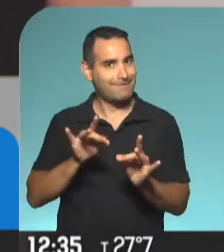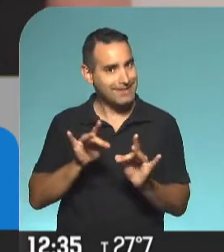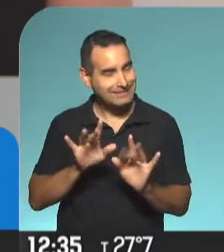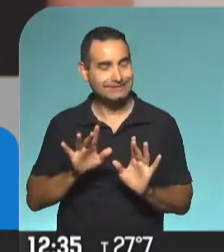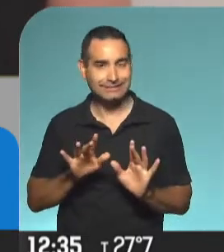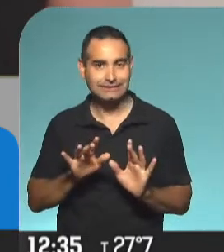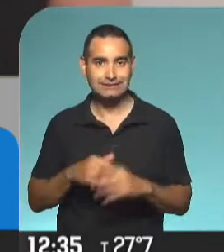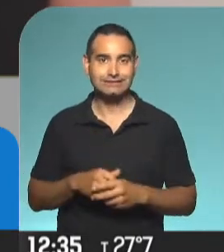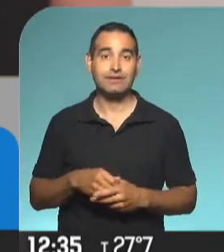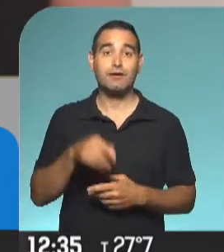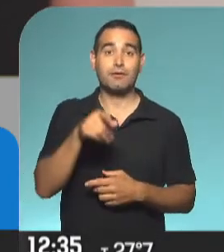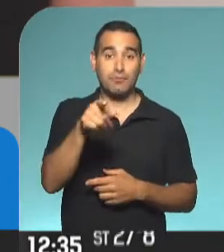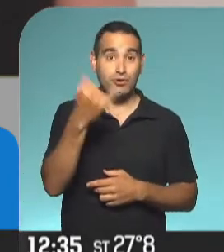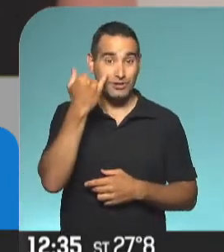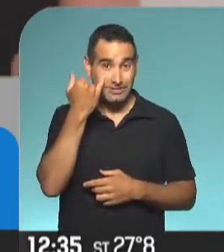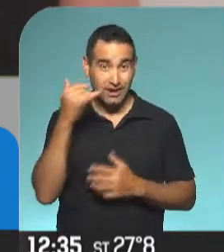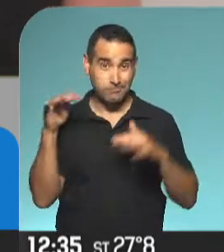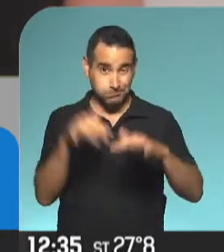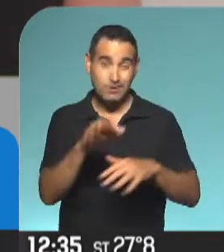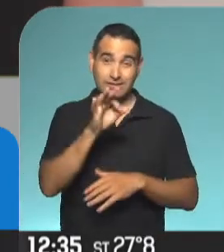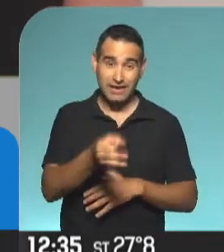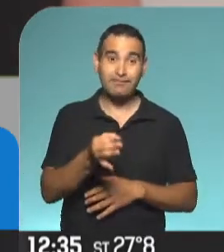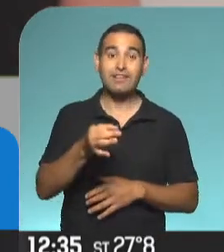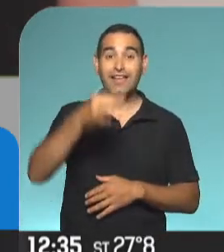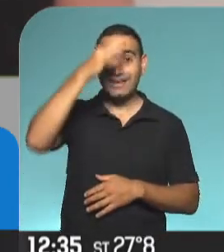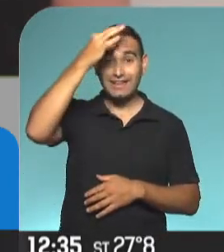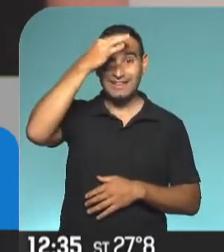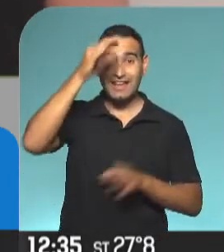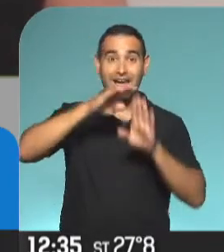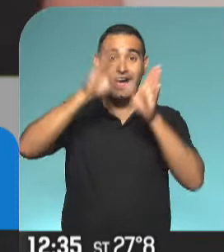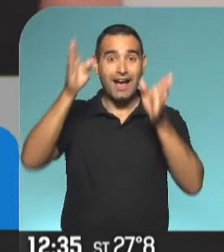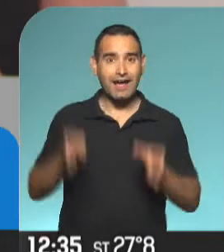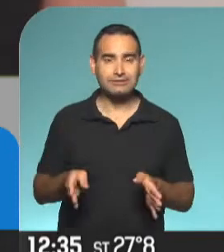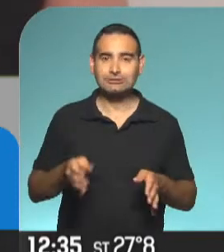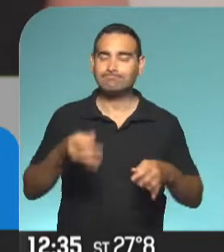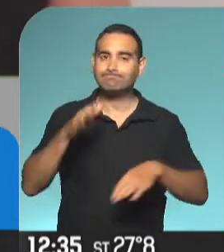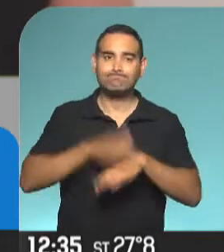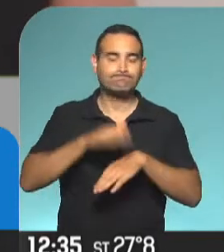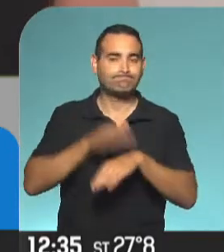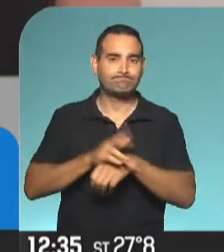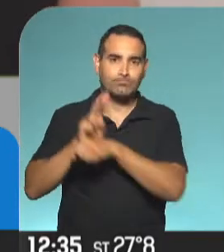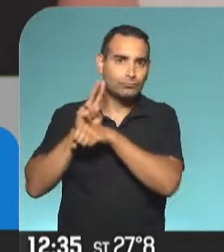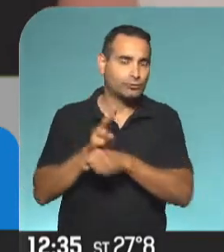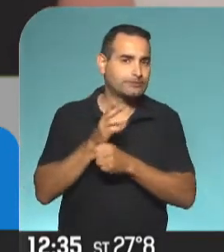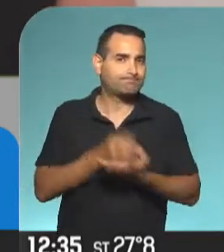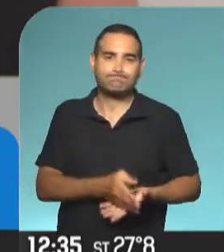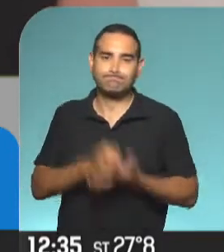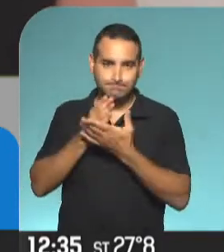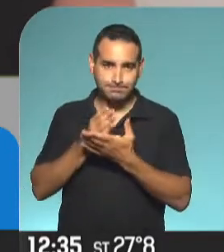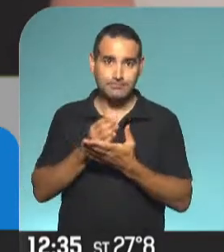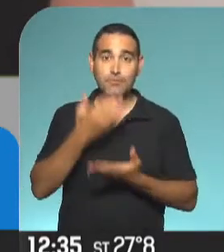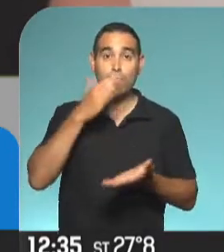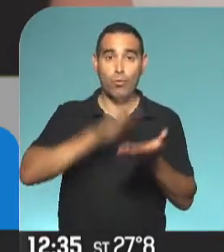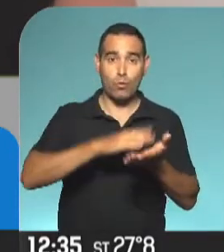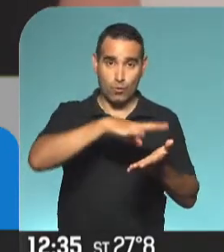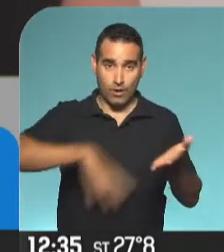hay que decir, para quienes hayan ido ya lo saben, que el teatro se hace con una responsabilidad extrema en estos días, declaración jurada que